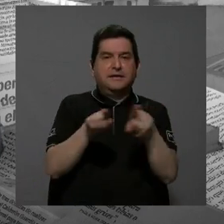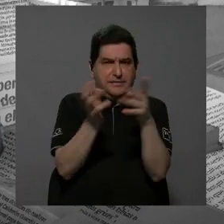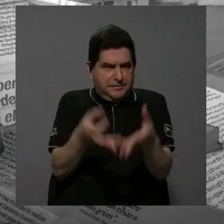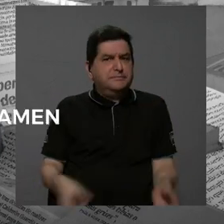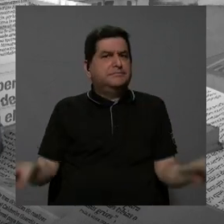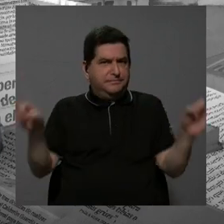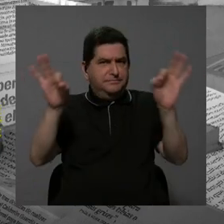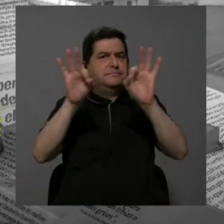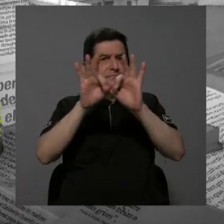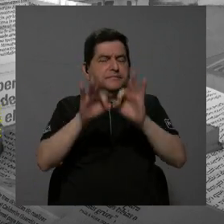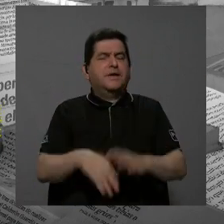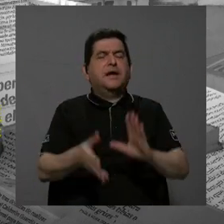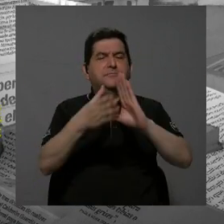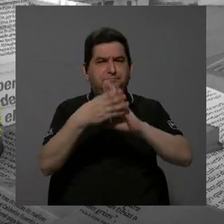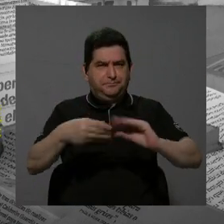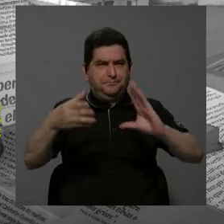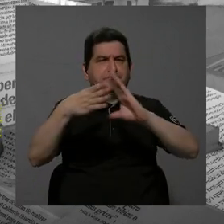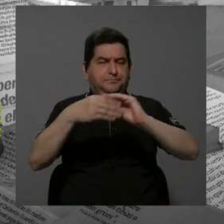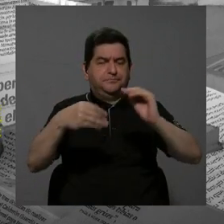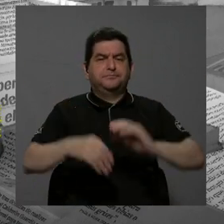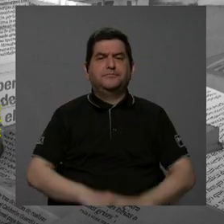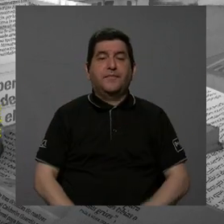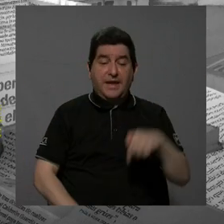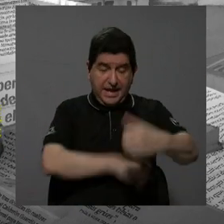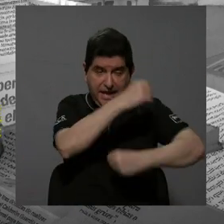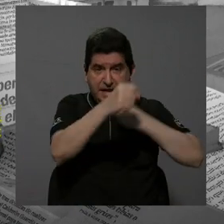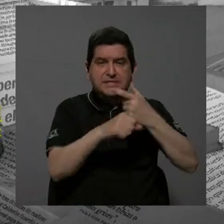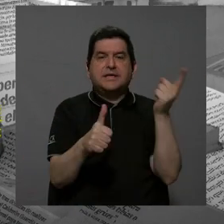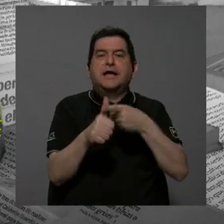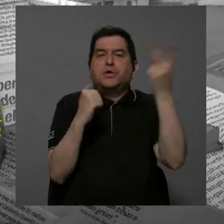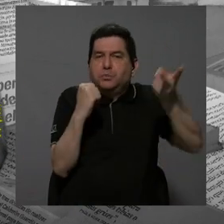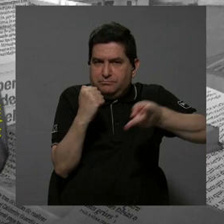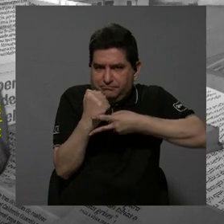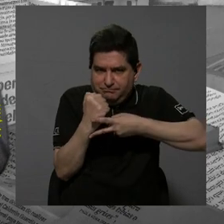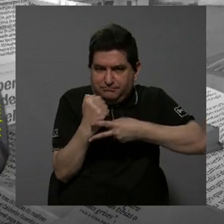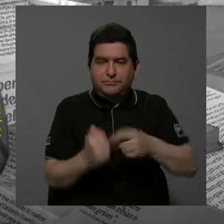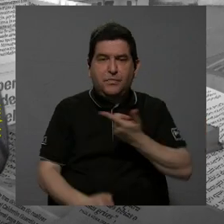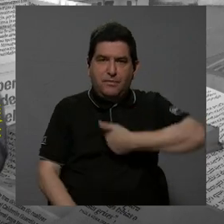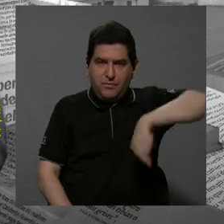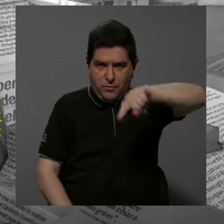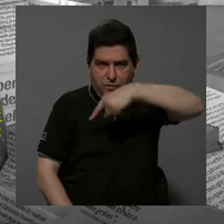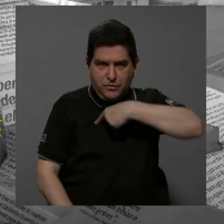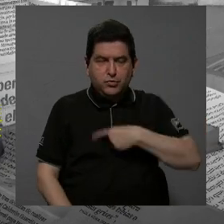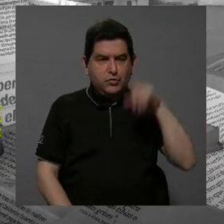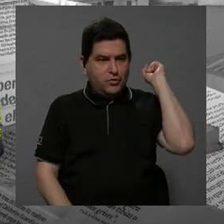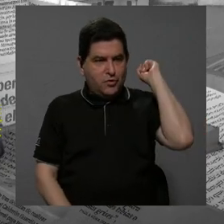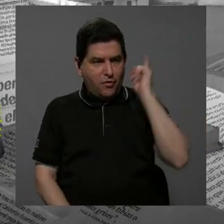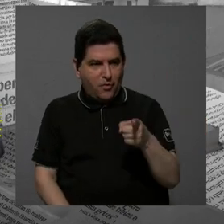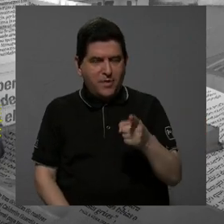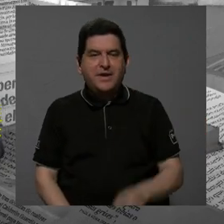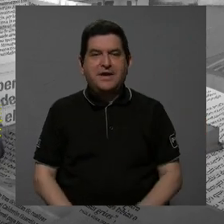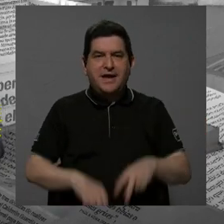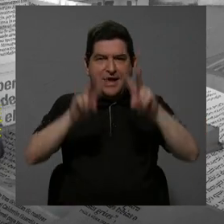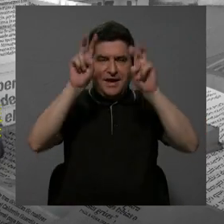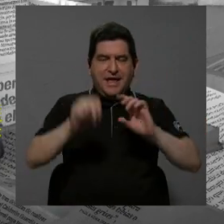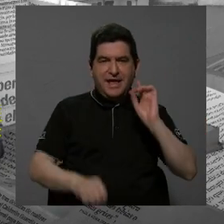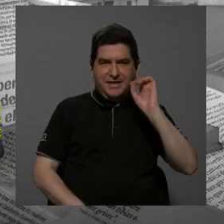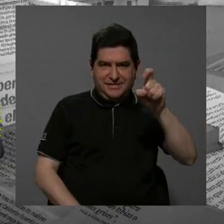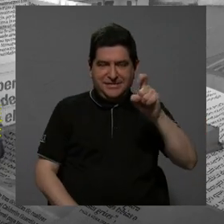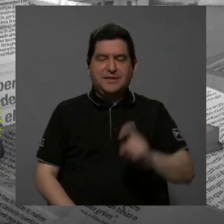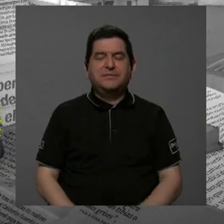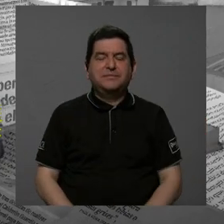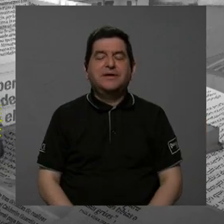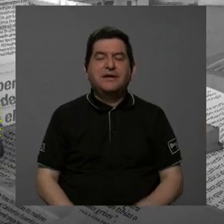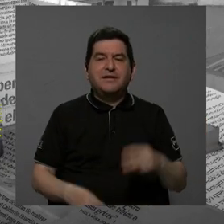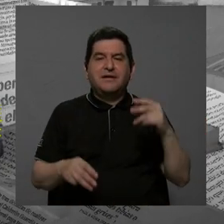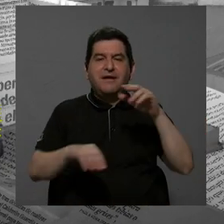de contarles es que este año, por primera vez, hicimos obligatorio un examen de diagnóstico en inglés.